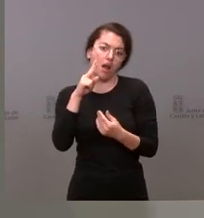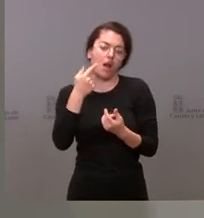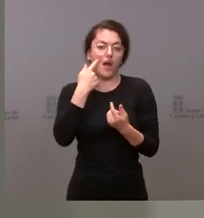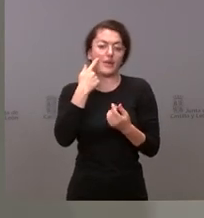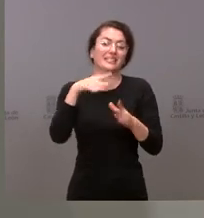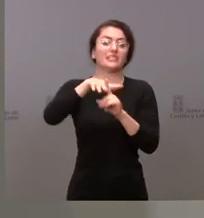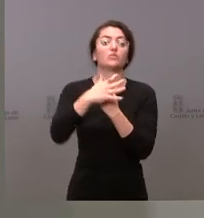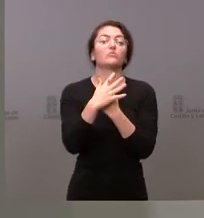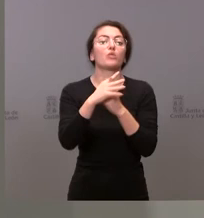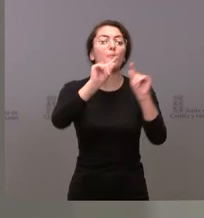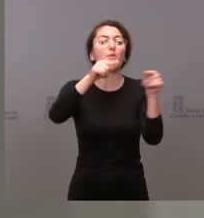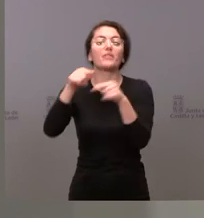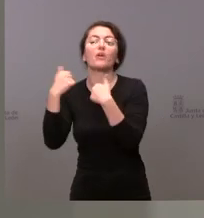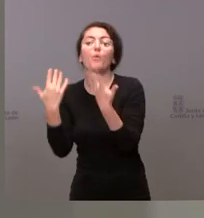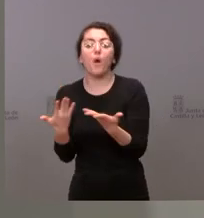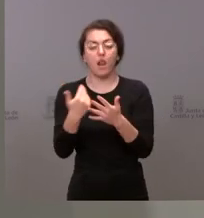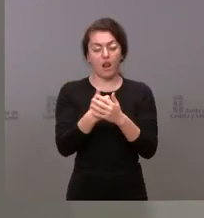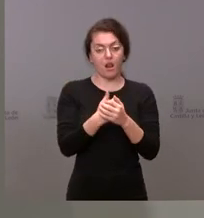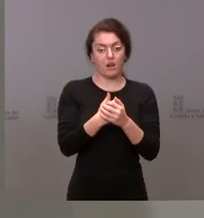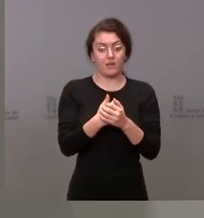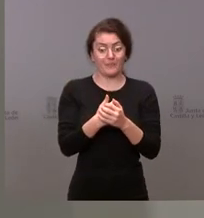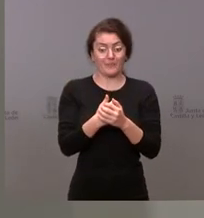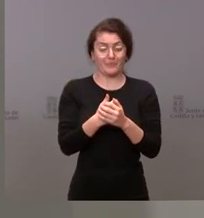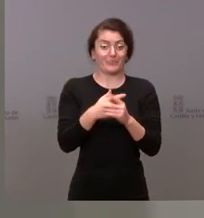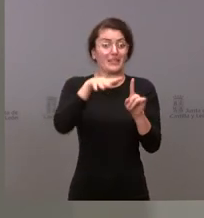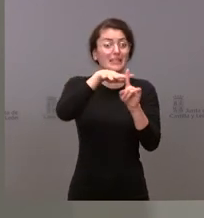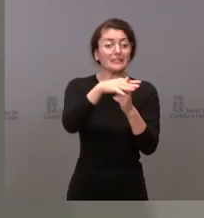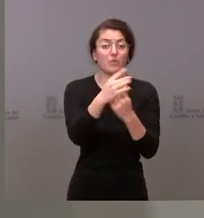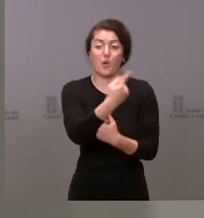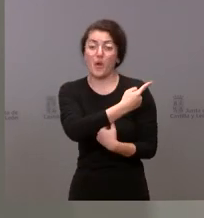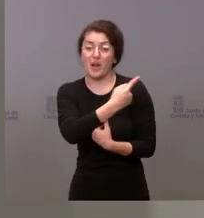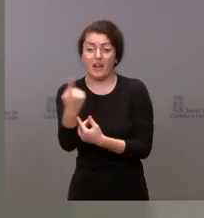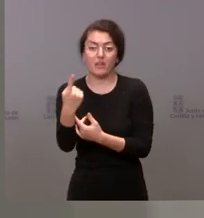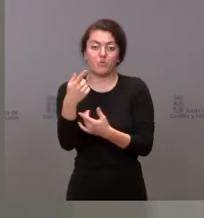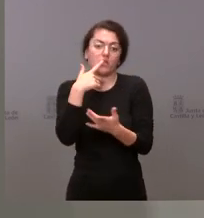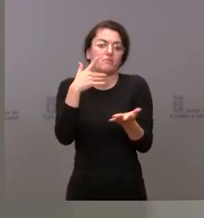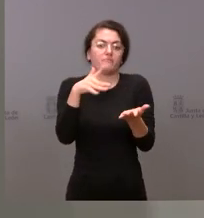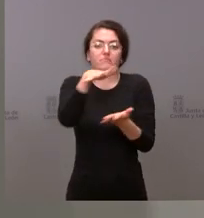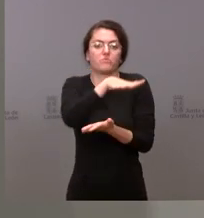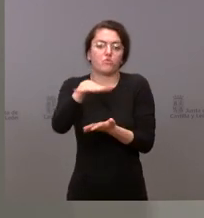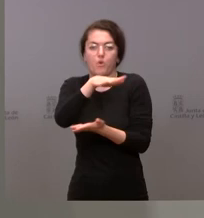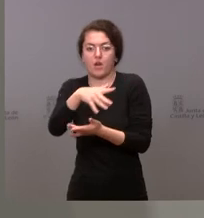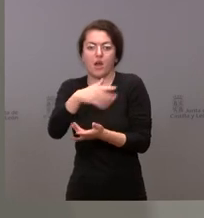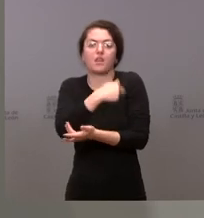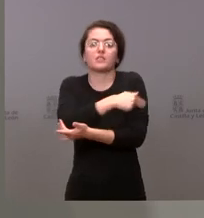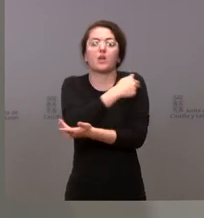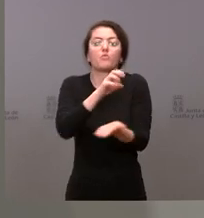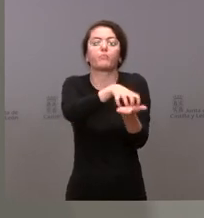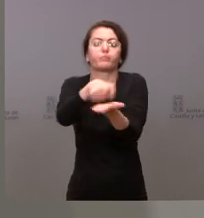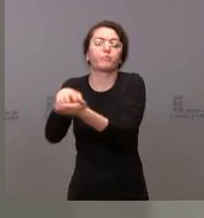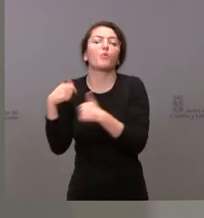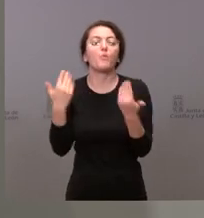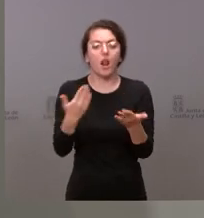provincias pero no de todas y cada una de nuestras provincias sino de todas y cada una de nuestras zonas de salud y yo creo que eso nos va a ayudar a todos a